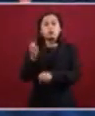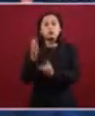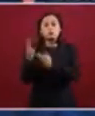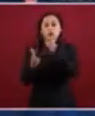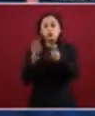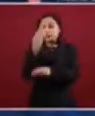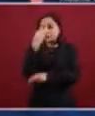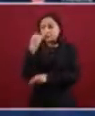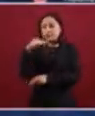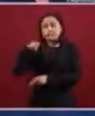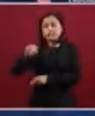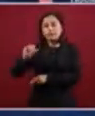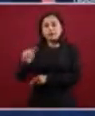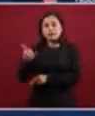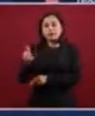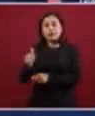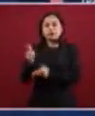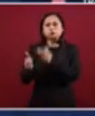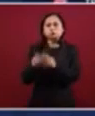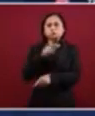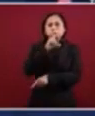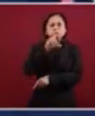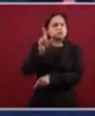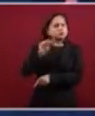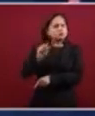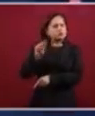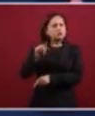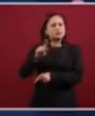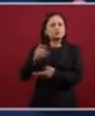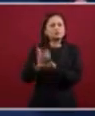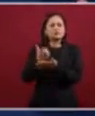un tren, es un plan de desarrollo integral para el sureste.